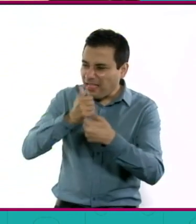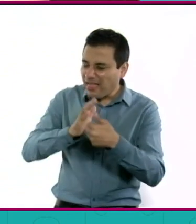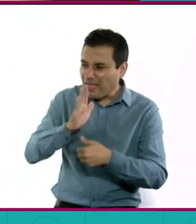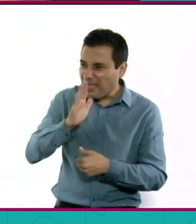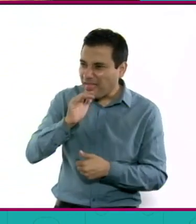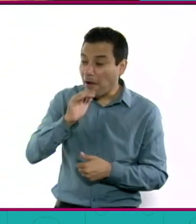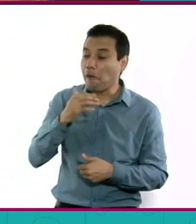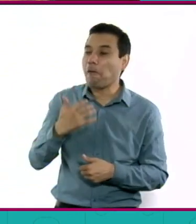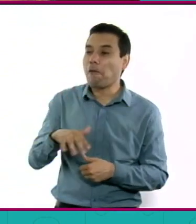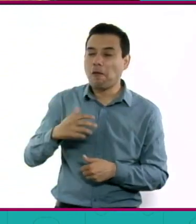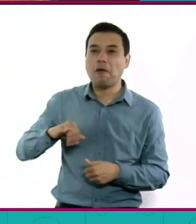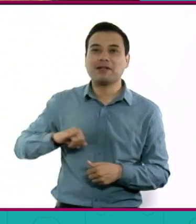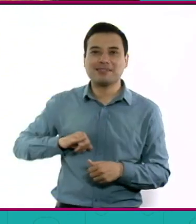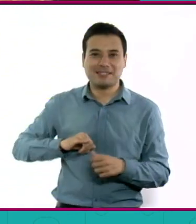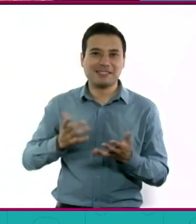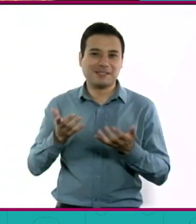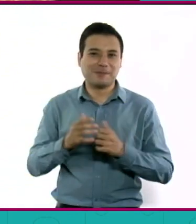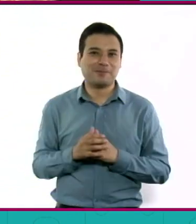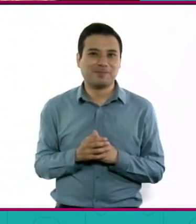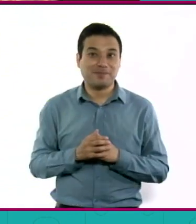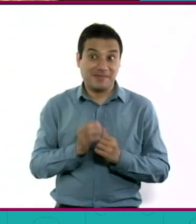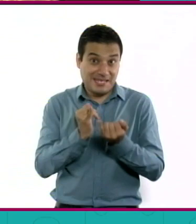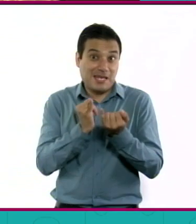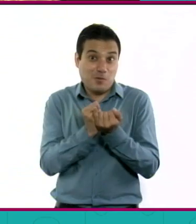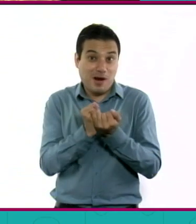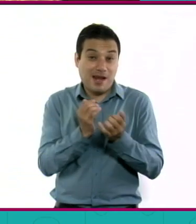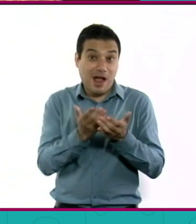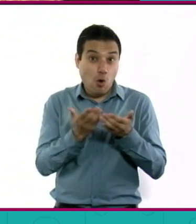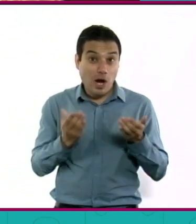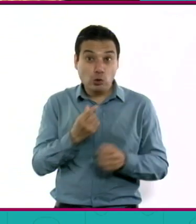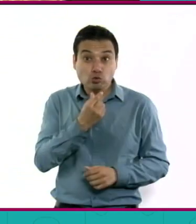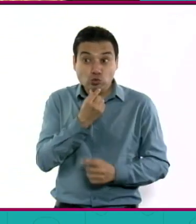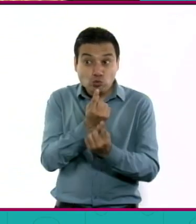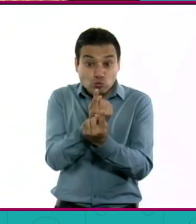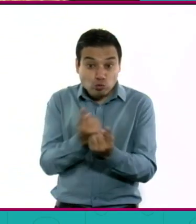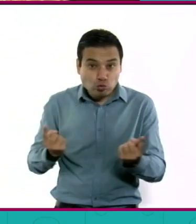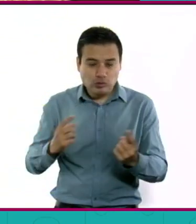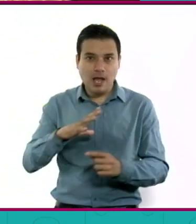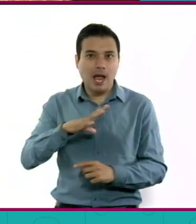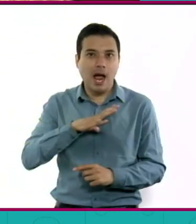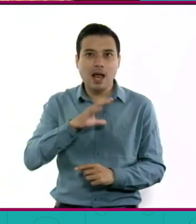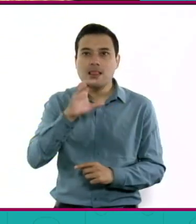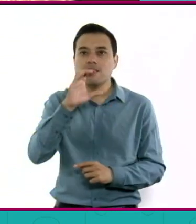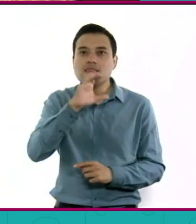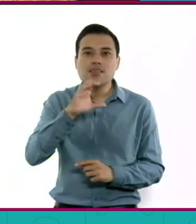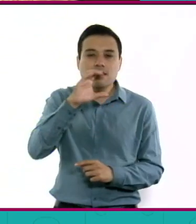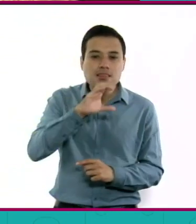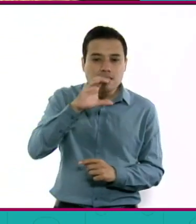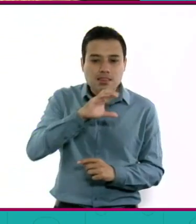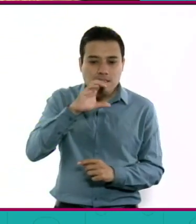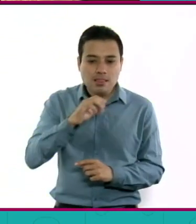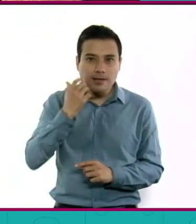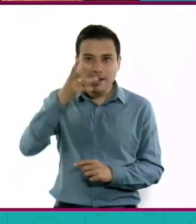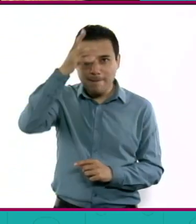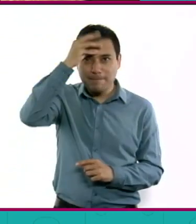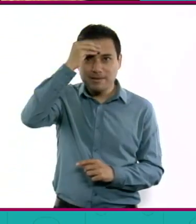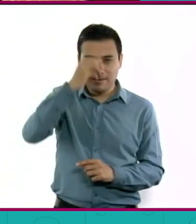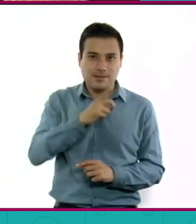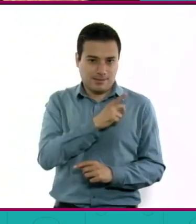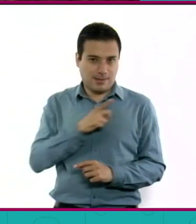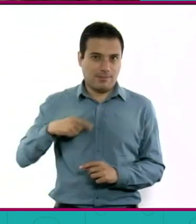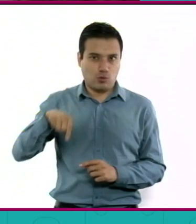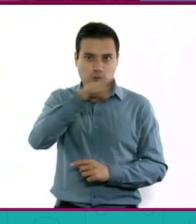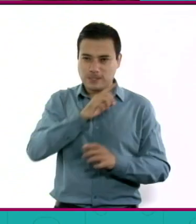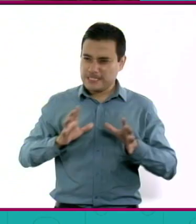curiosidades que todos nuestros hijos tienen y que hay que fomentarlas, en casa, en la escuela es un espacio muy grande